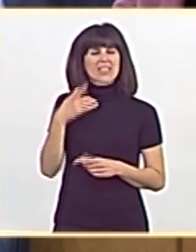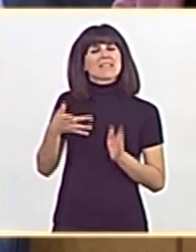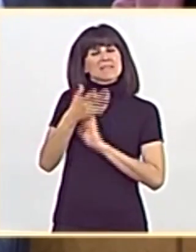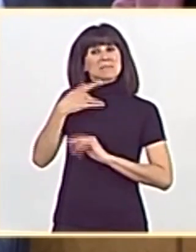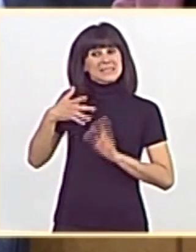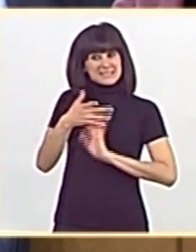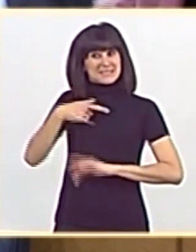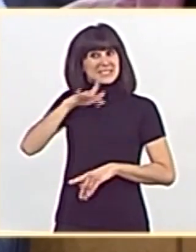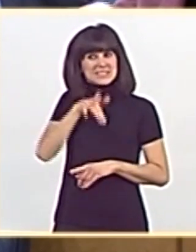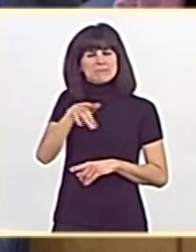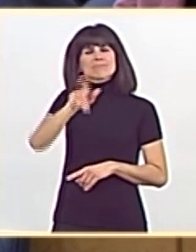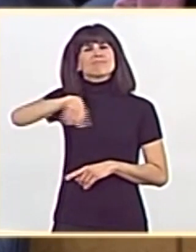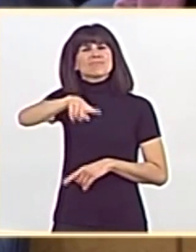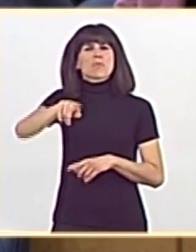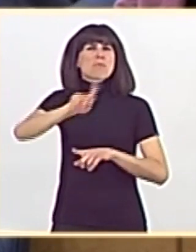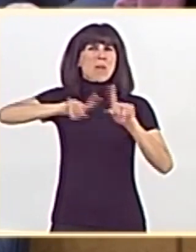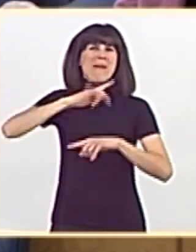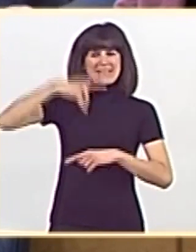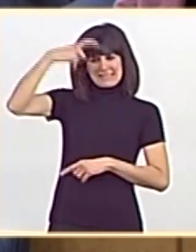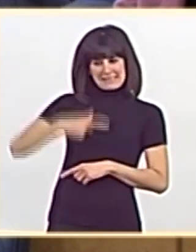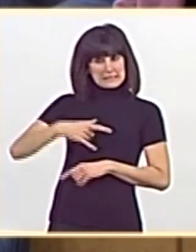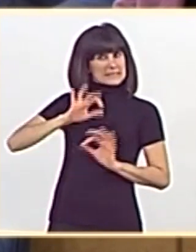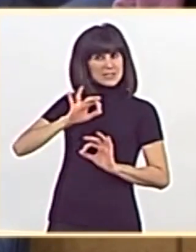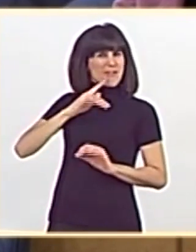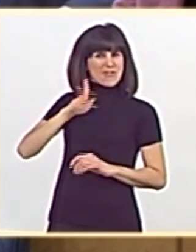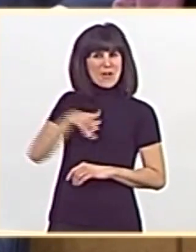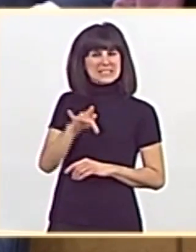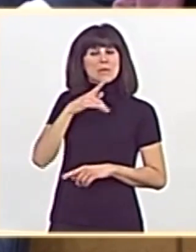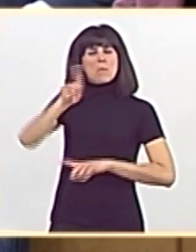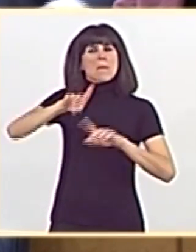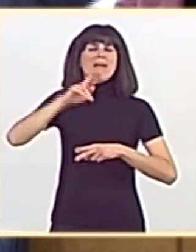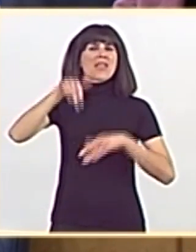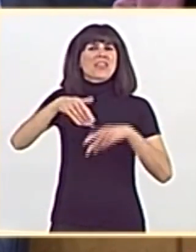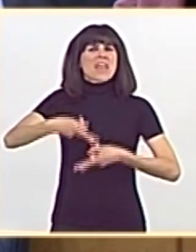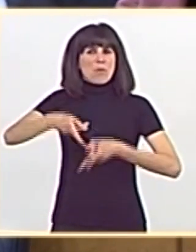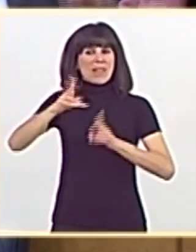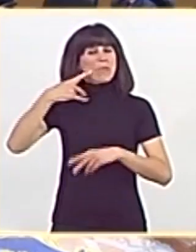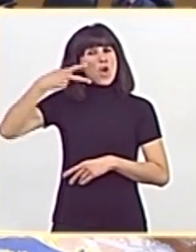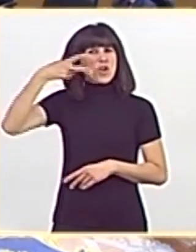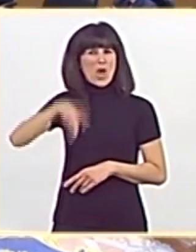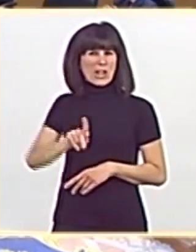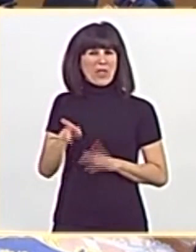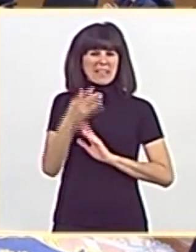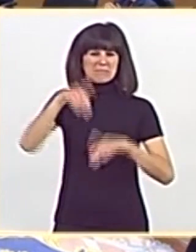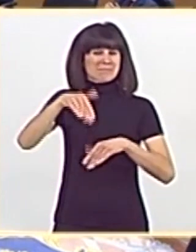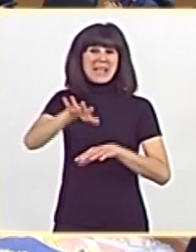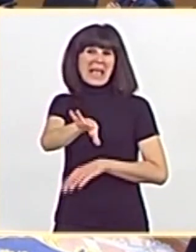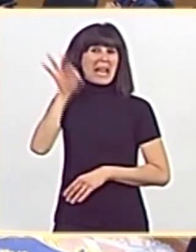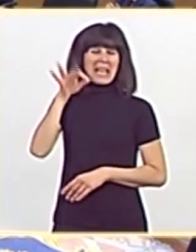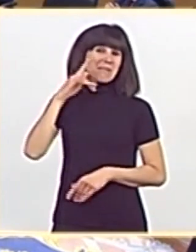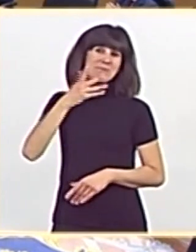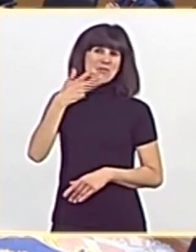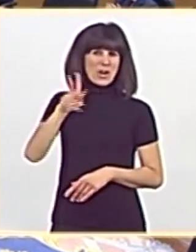Por tanto, ustedes no es que tengan un problema conmigo. Es que tienen un problema con la democracia, porque no reconocen el resultado electoral de las